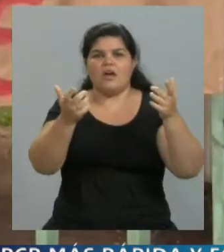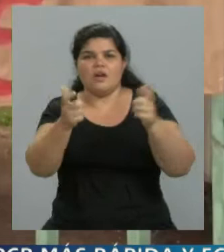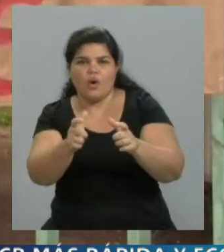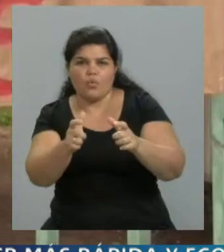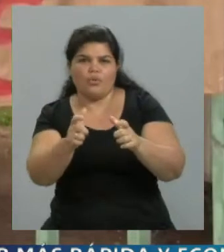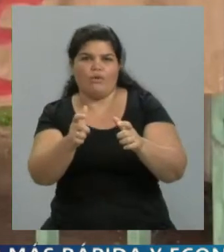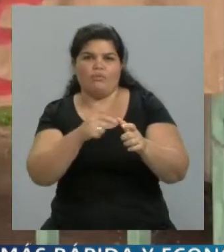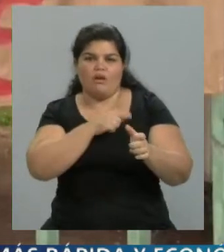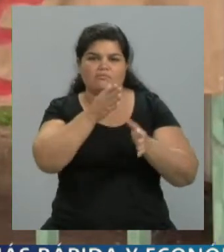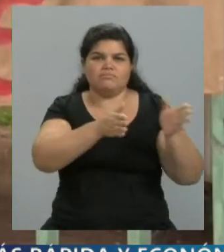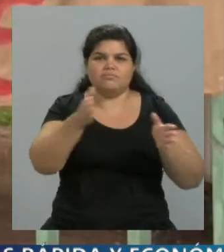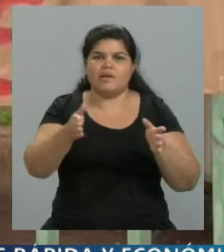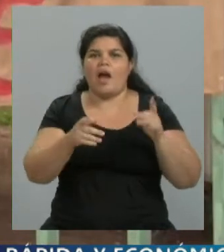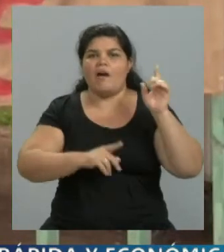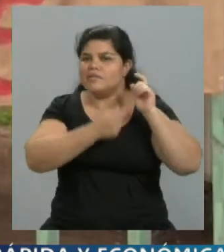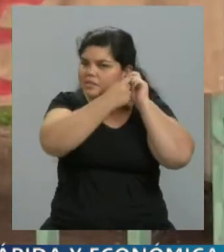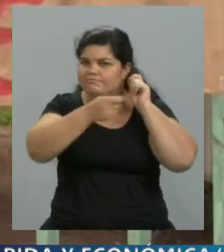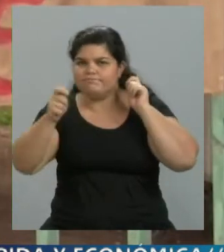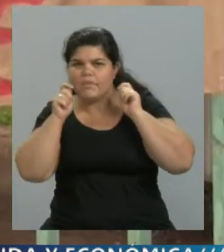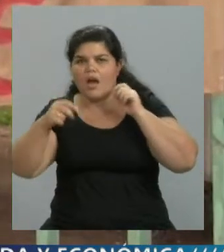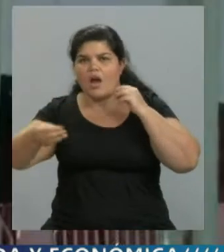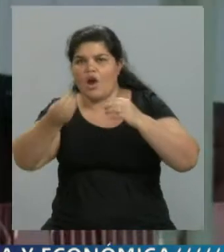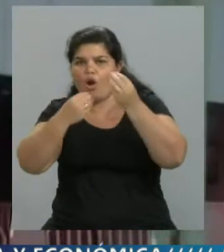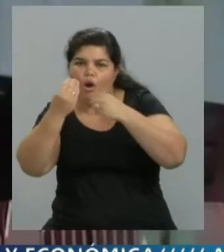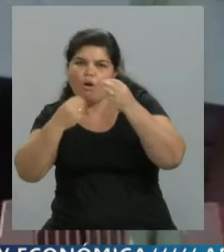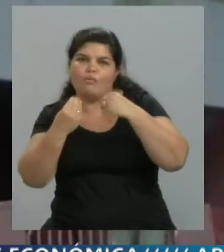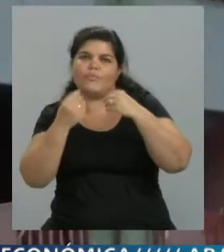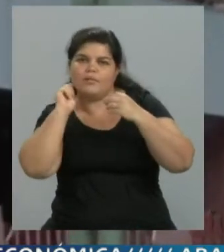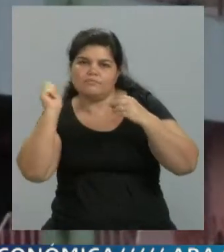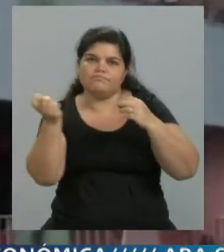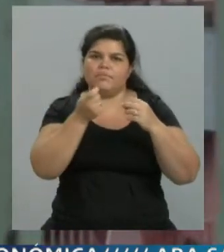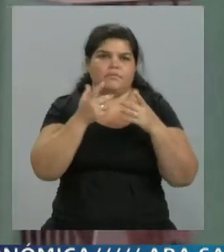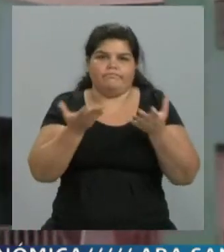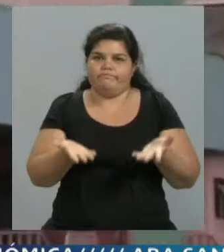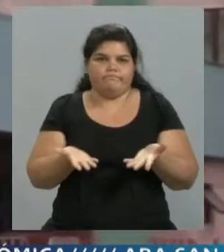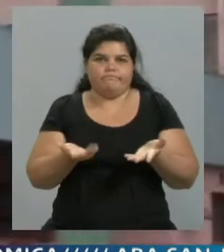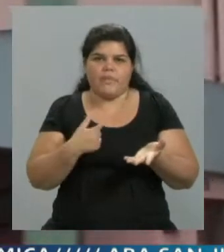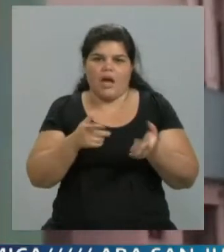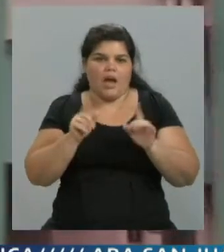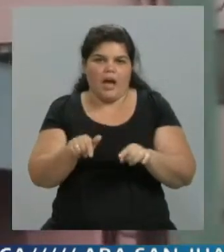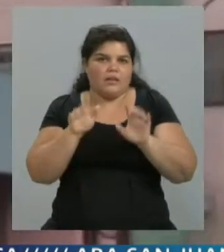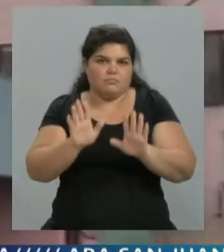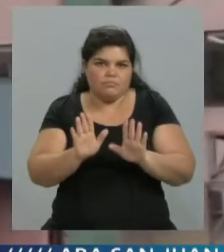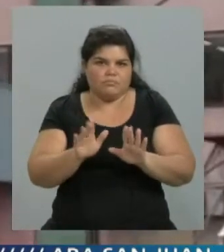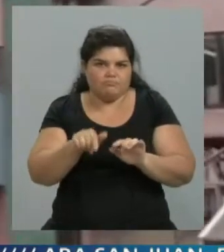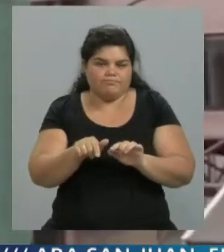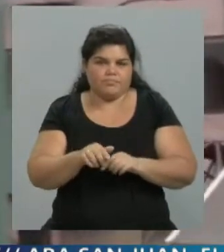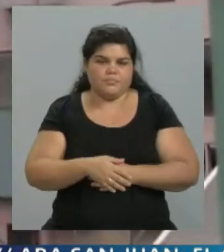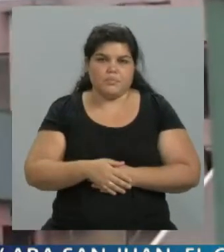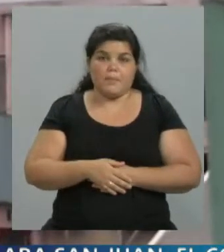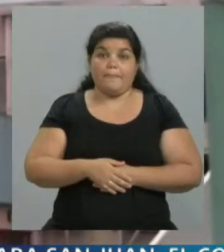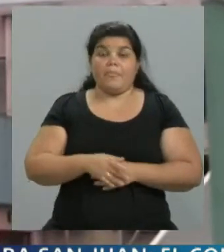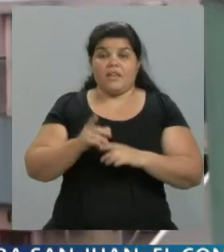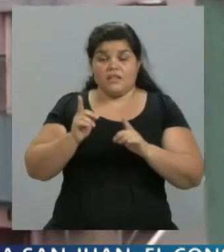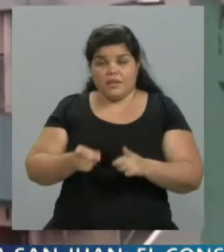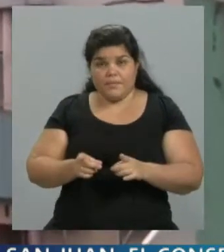juntamos, nos sacamos la mascarilla para comer, ¿verdad? Sí. Y también creemos que hay